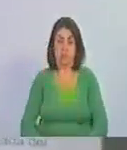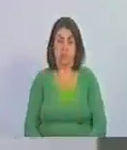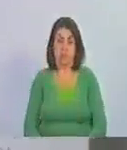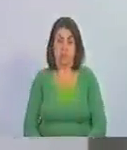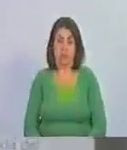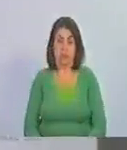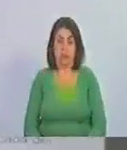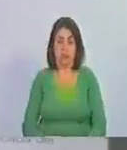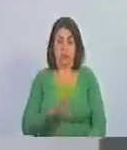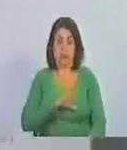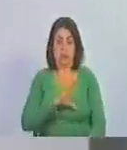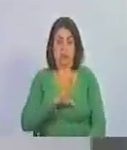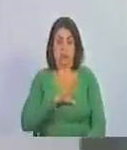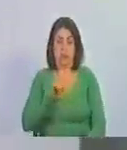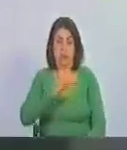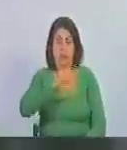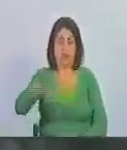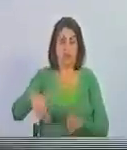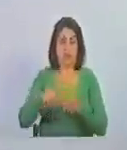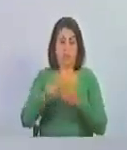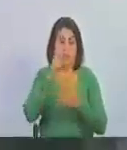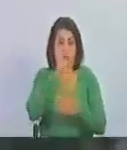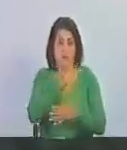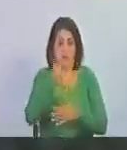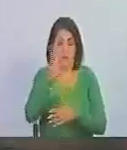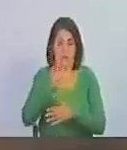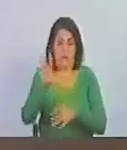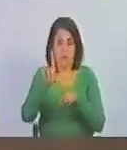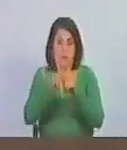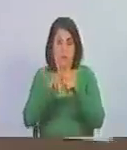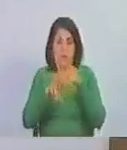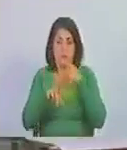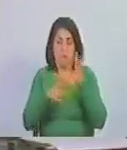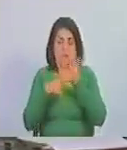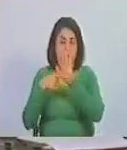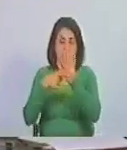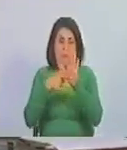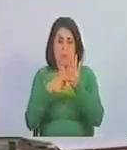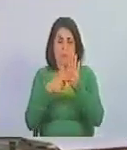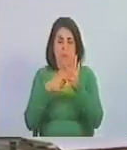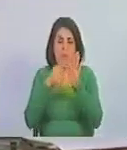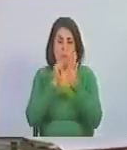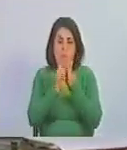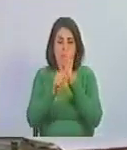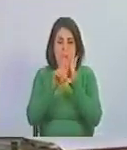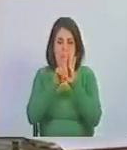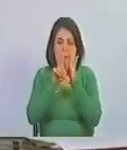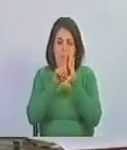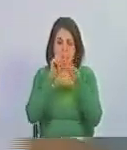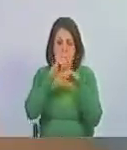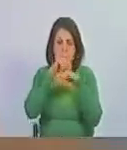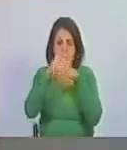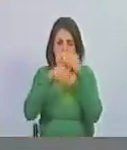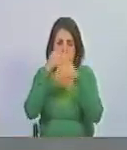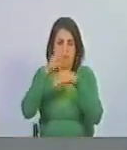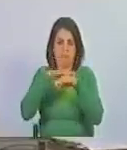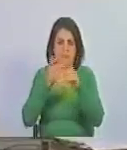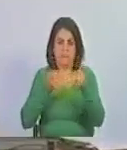que pertenecen a todo el pueblo de Venezuela tal cual como está establecido en la ley de extinción de dominio